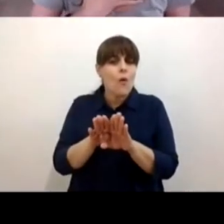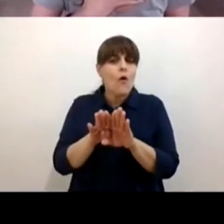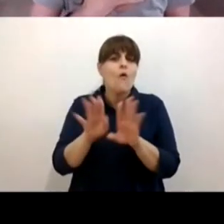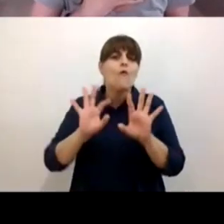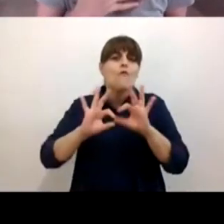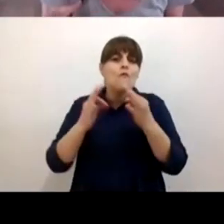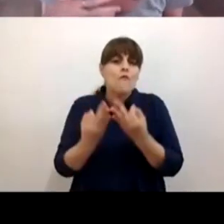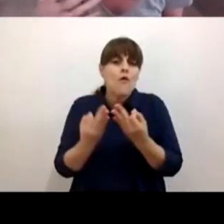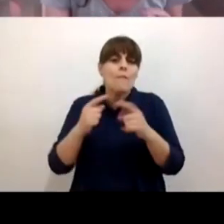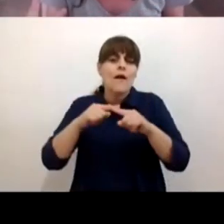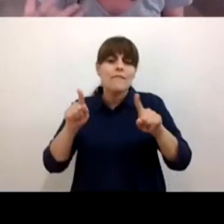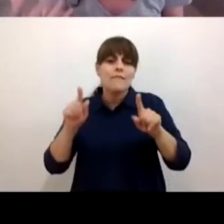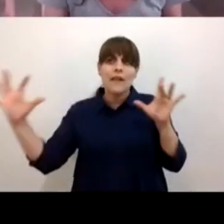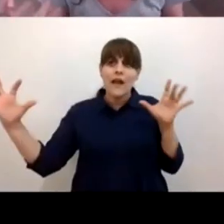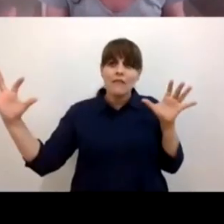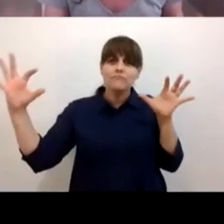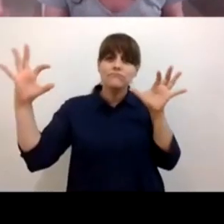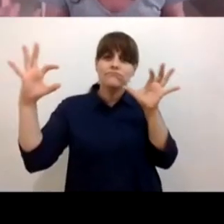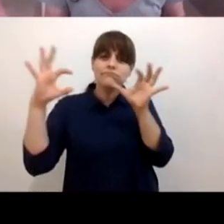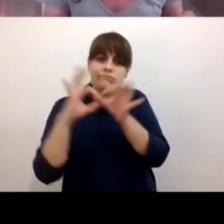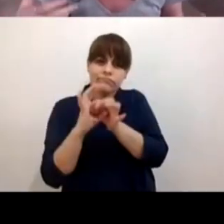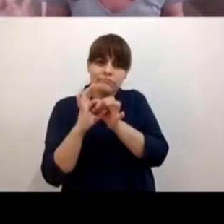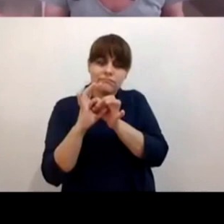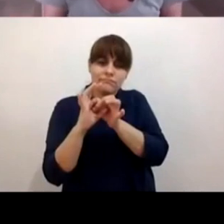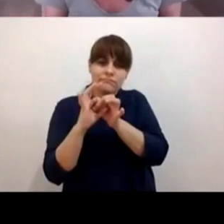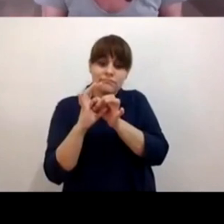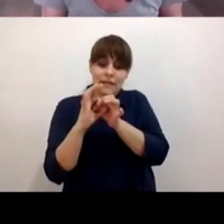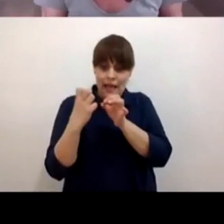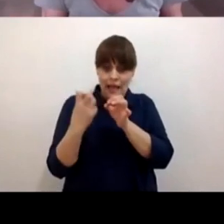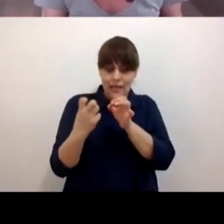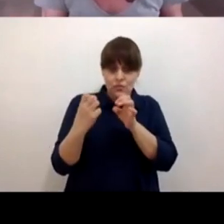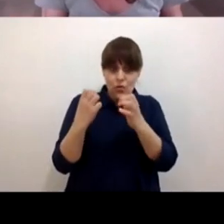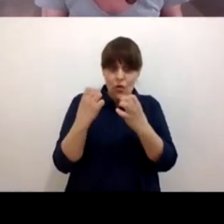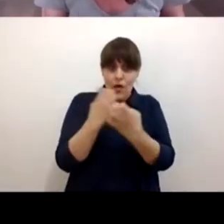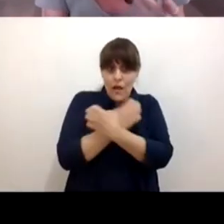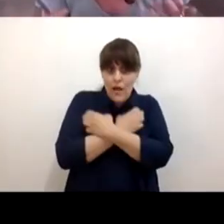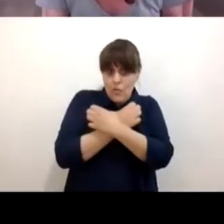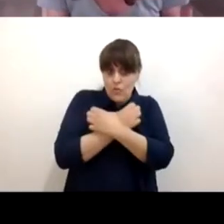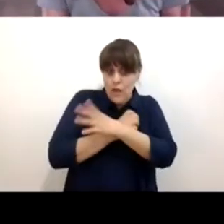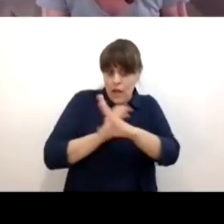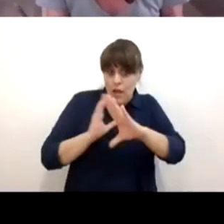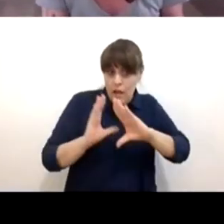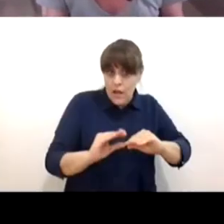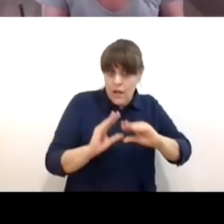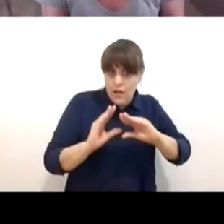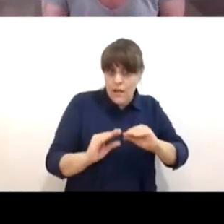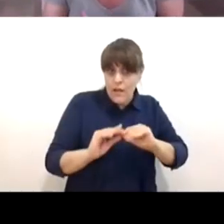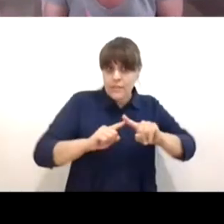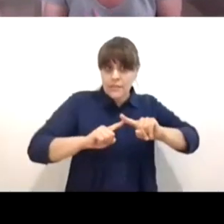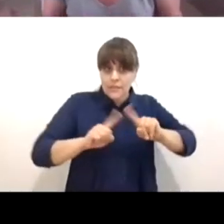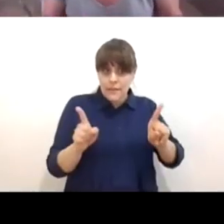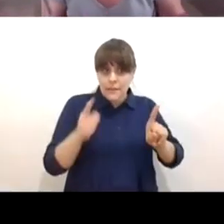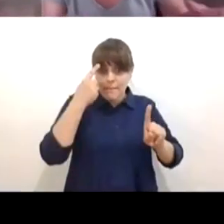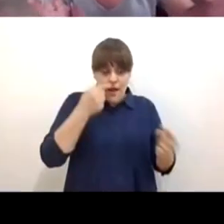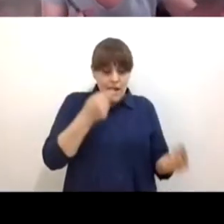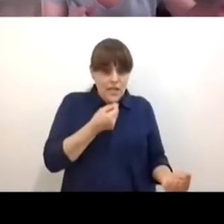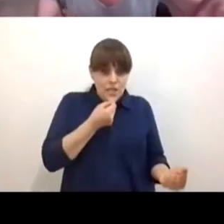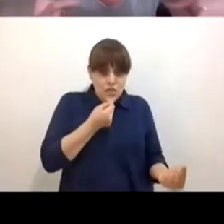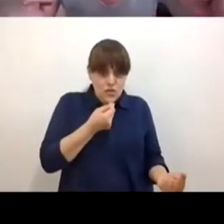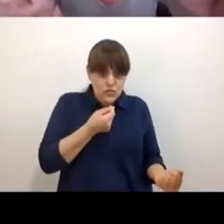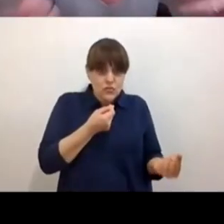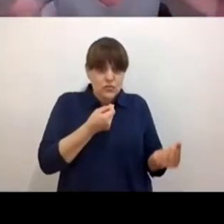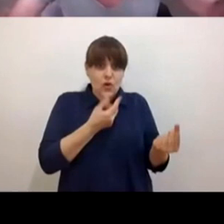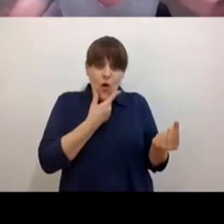que importante generar una educación y una sensibilización distinta para que desde niños y niñas